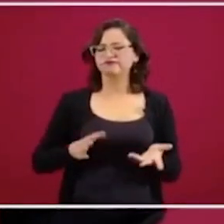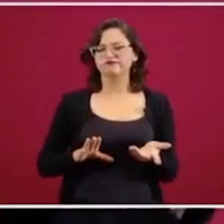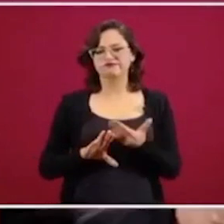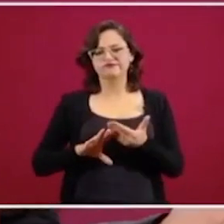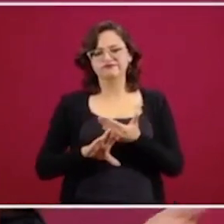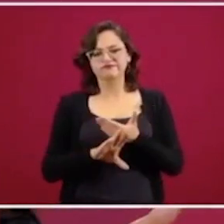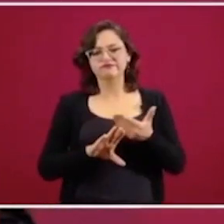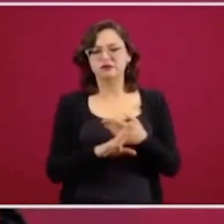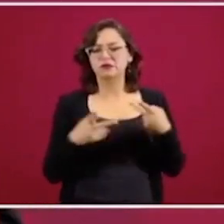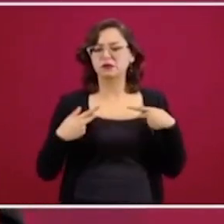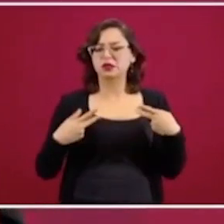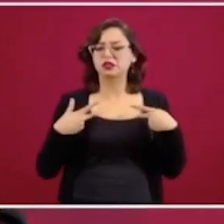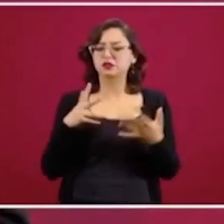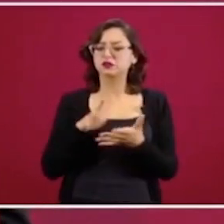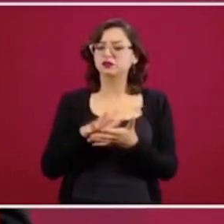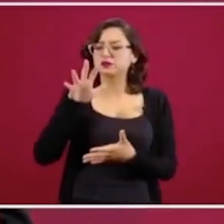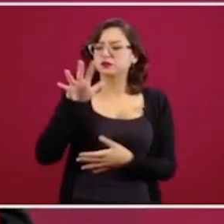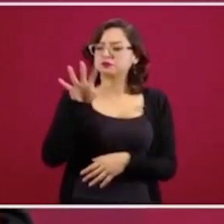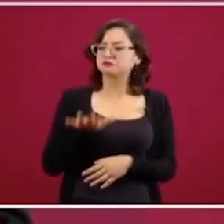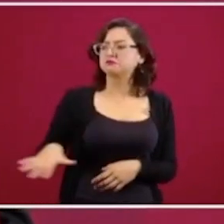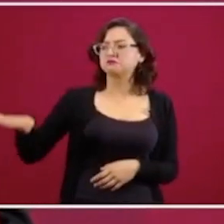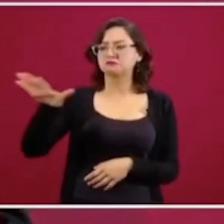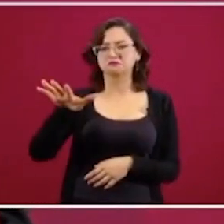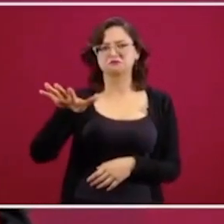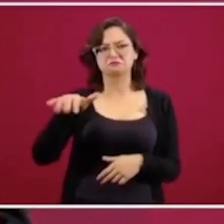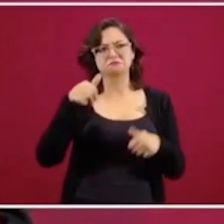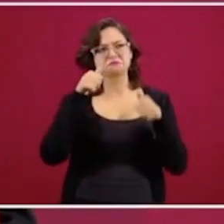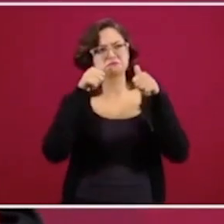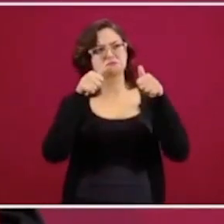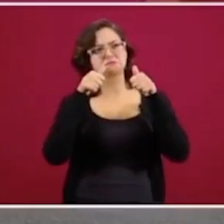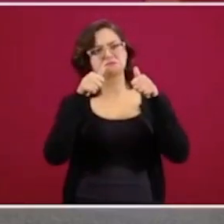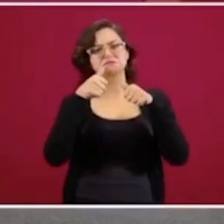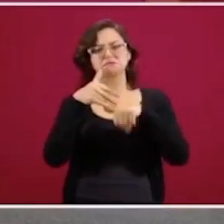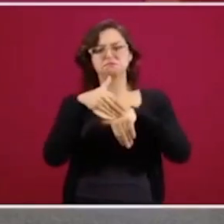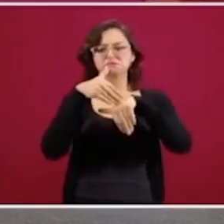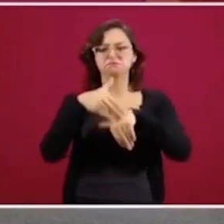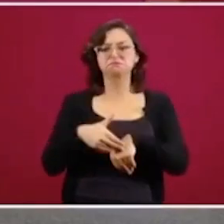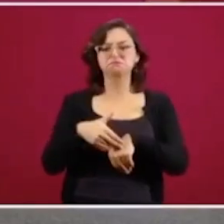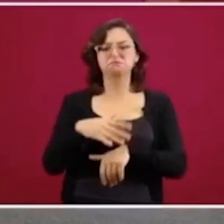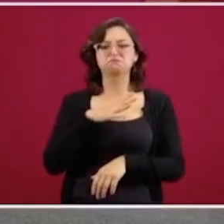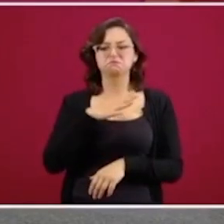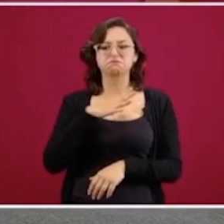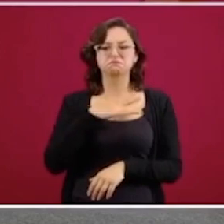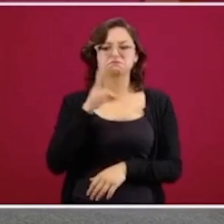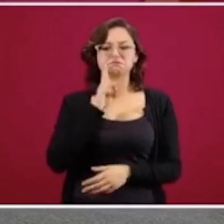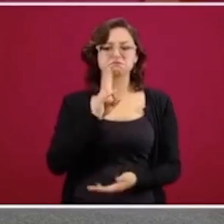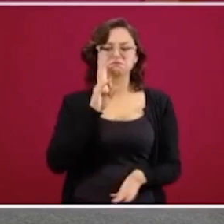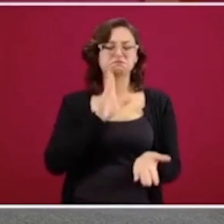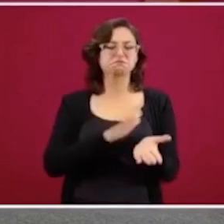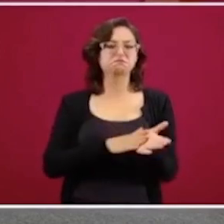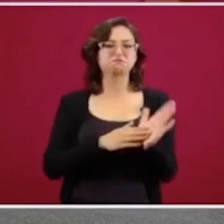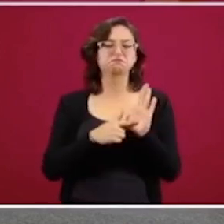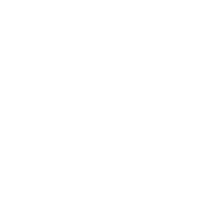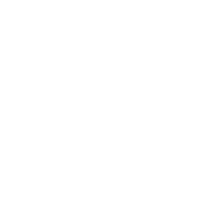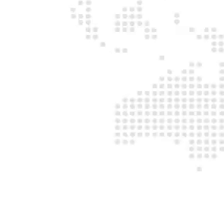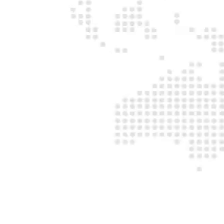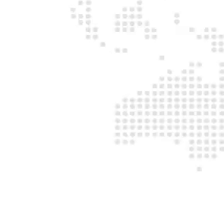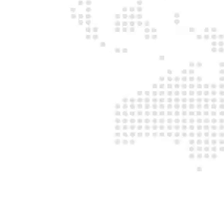de la gente hace caso y tenemos pruebas de que así es.